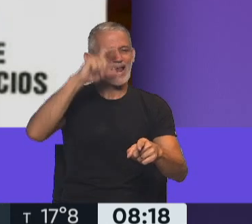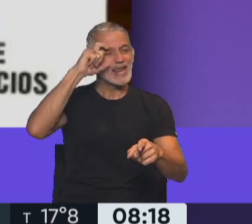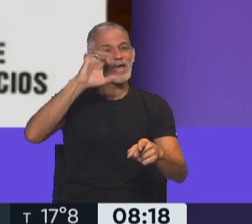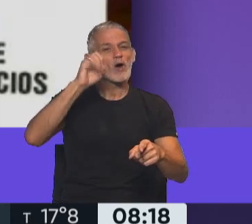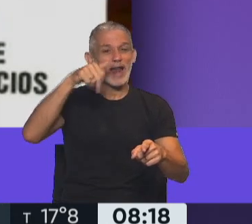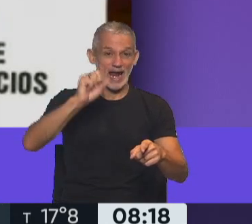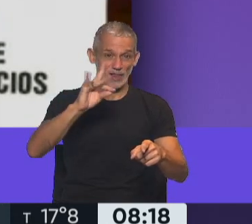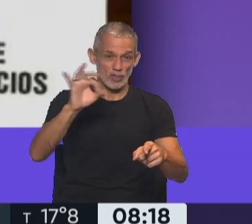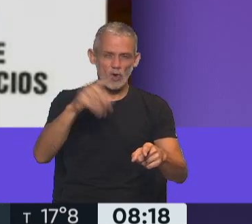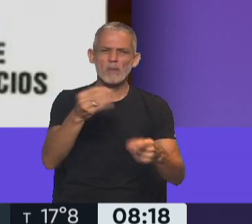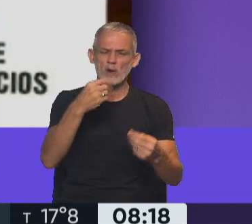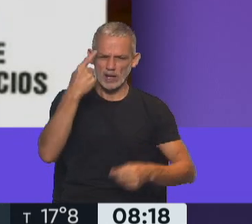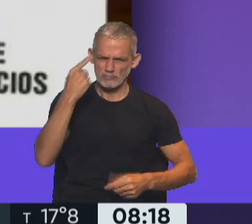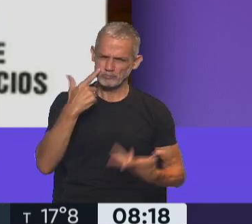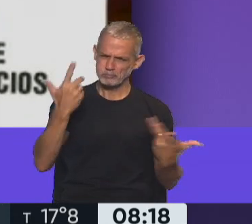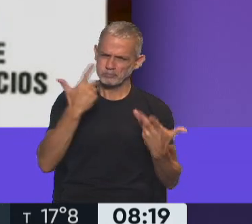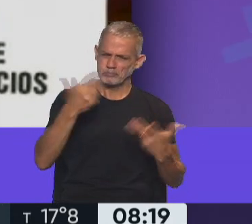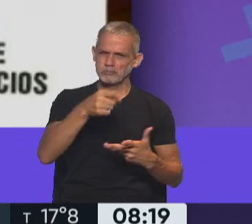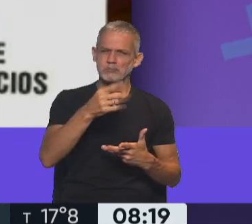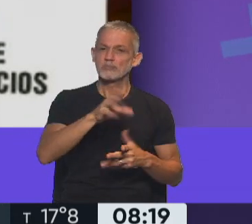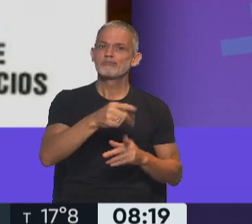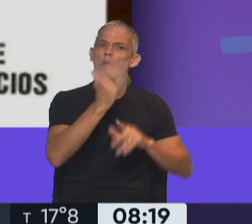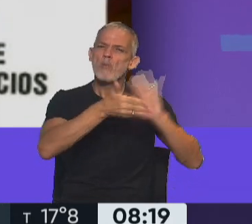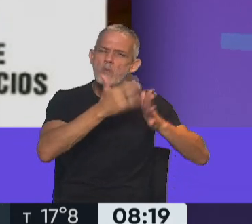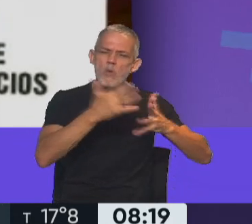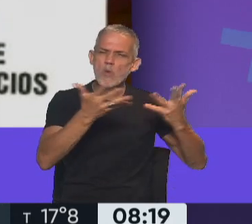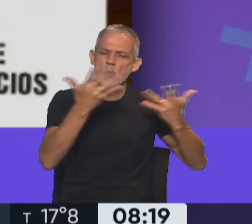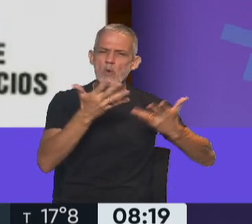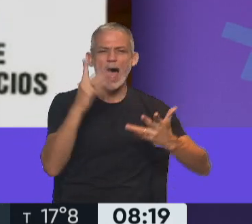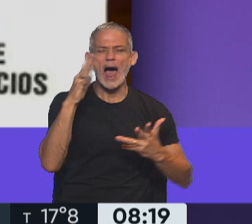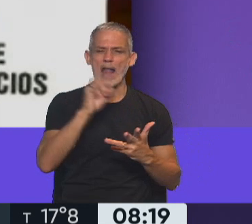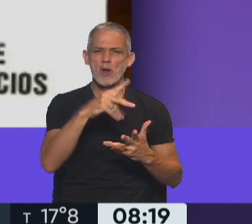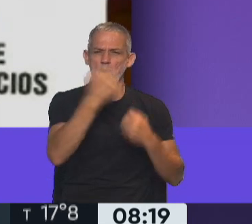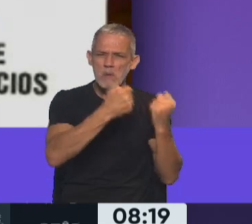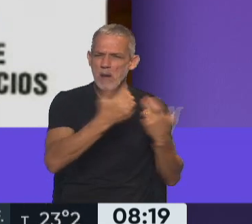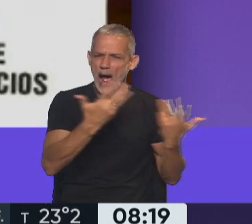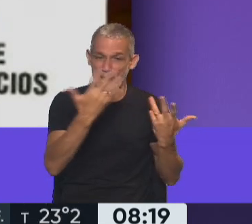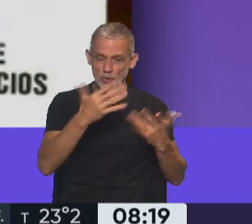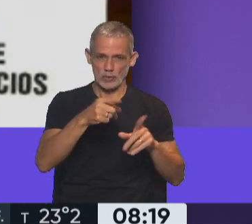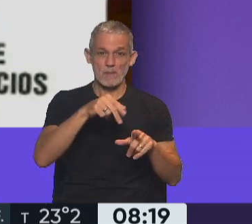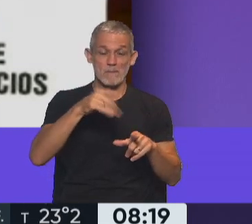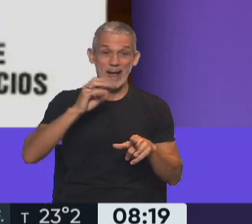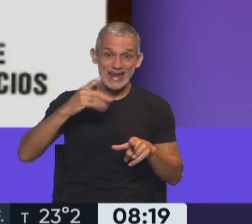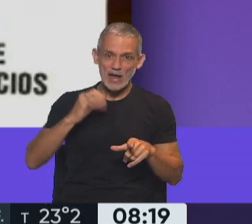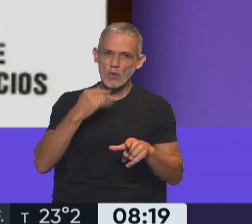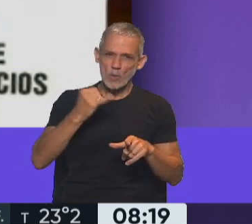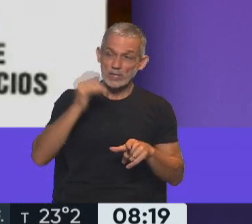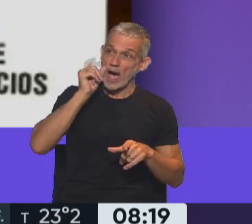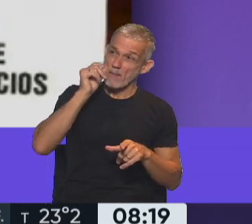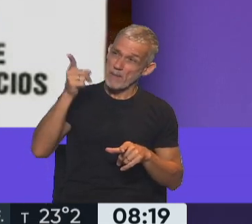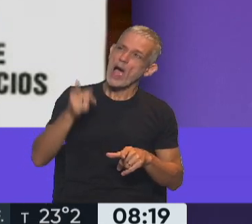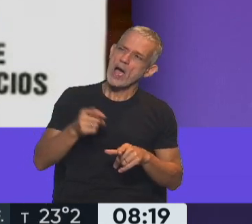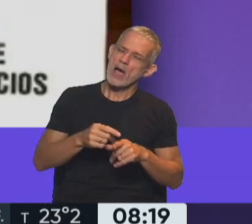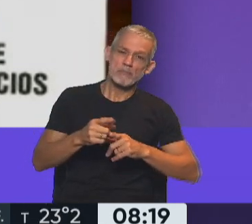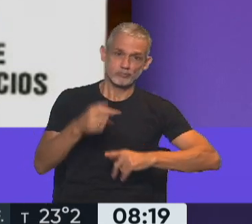porque sospechaba de que la maltrataba o algo por el estilo. Mariano cuenta que él había